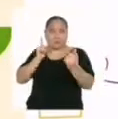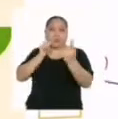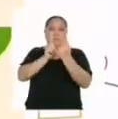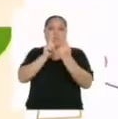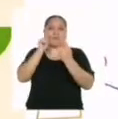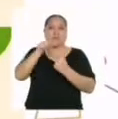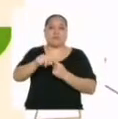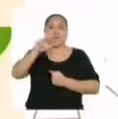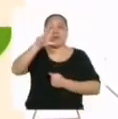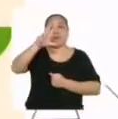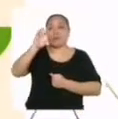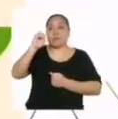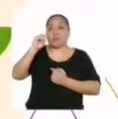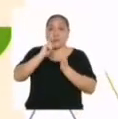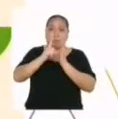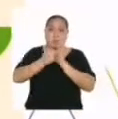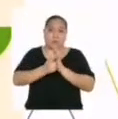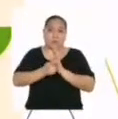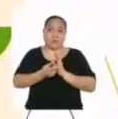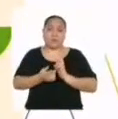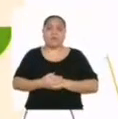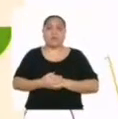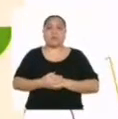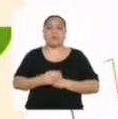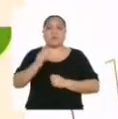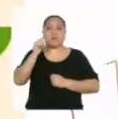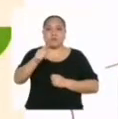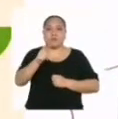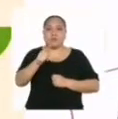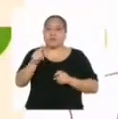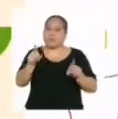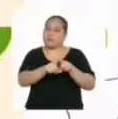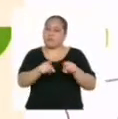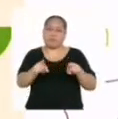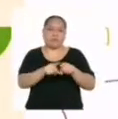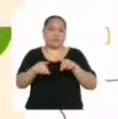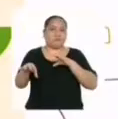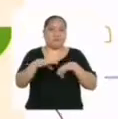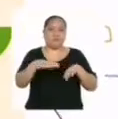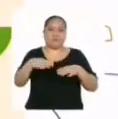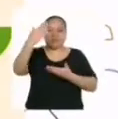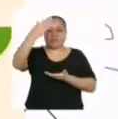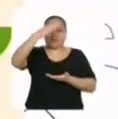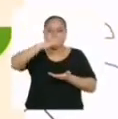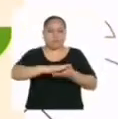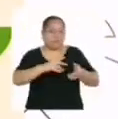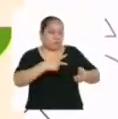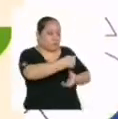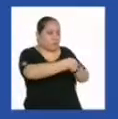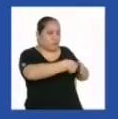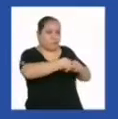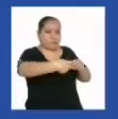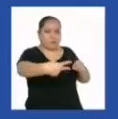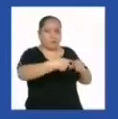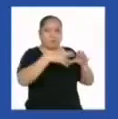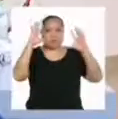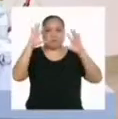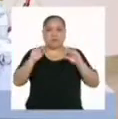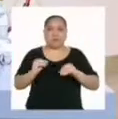por más de 30 minutos, hagan lo mismo, pero con toda la computadora.